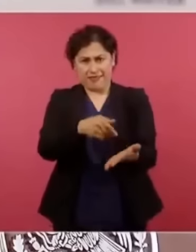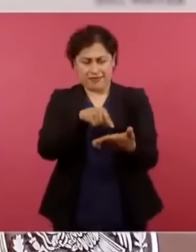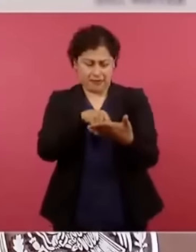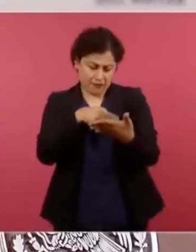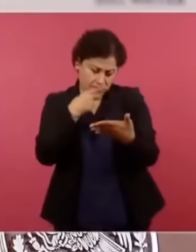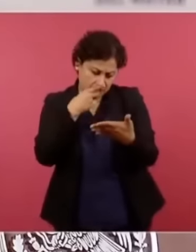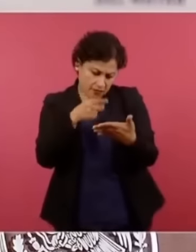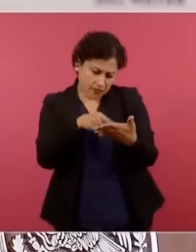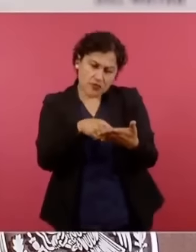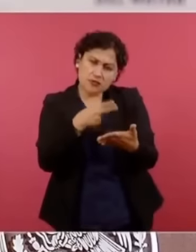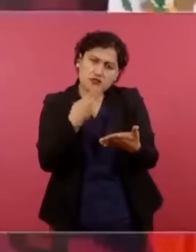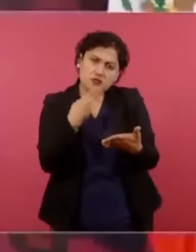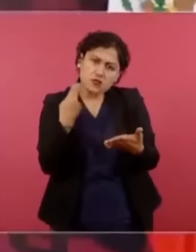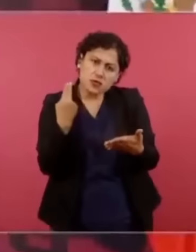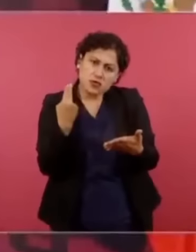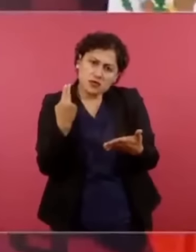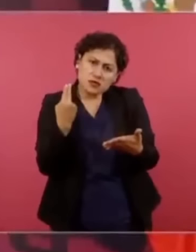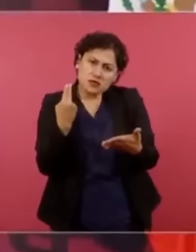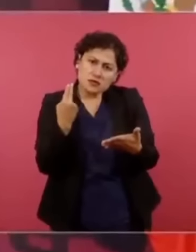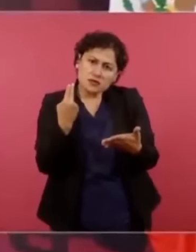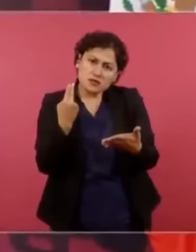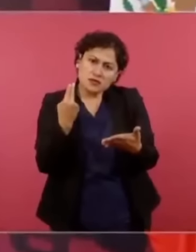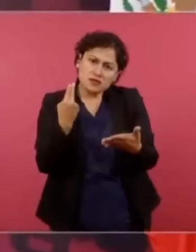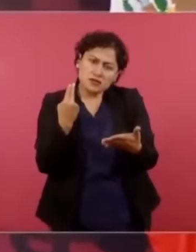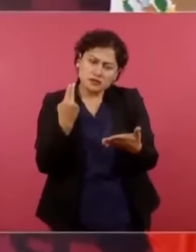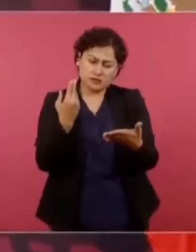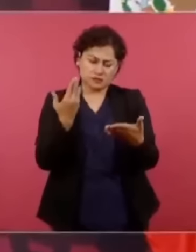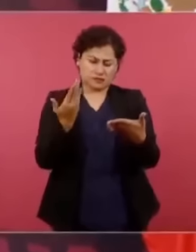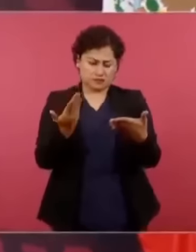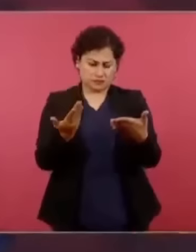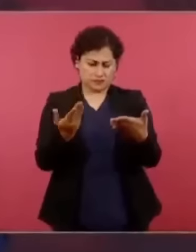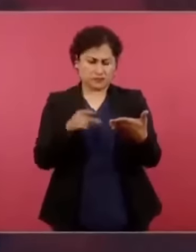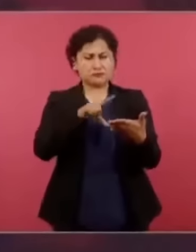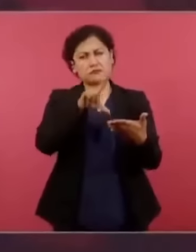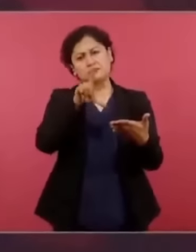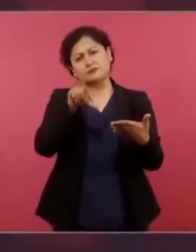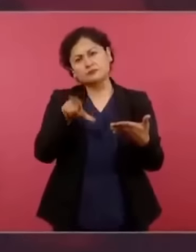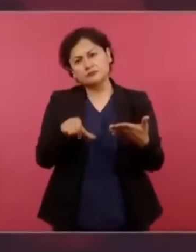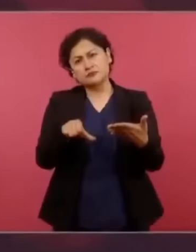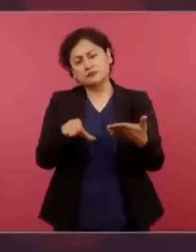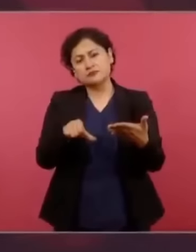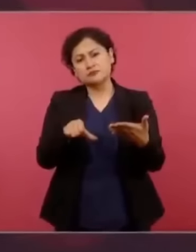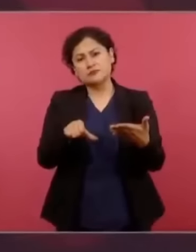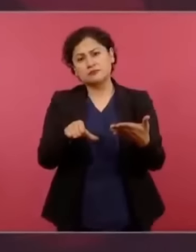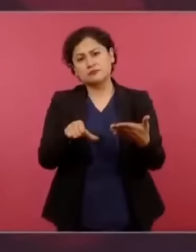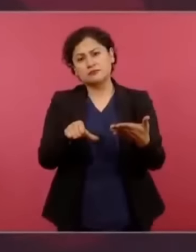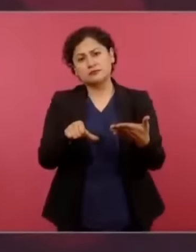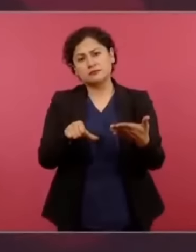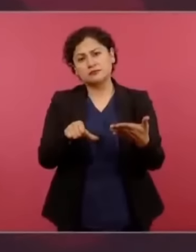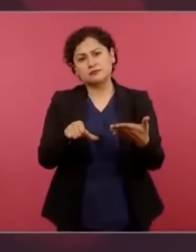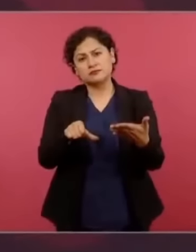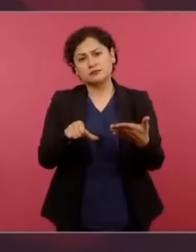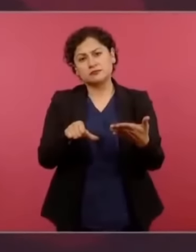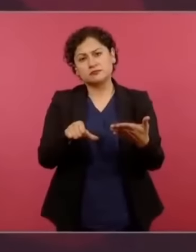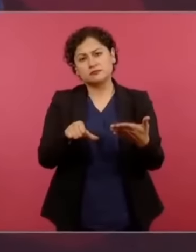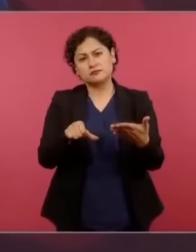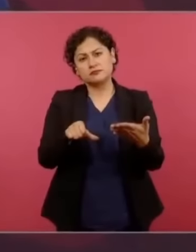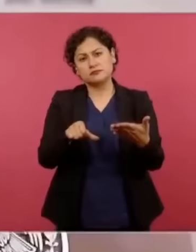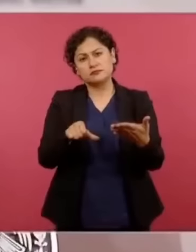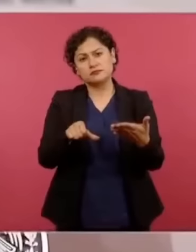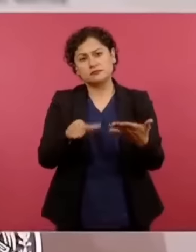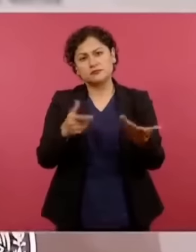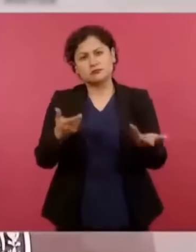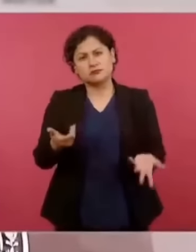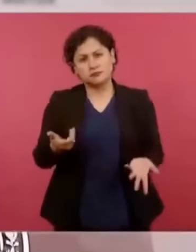y cómo se paga como si hubiese